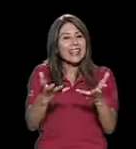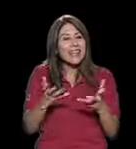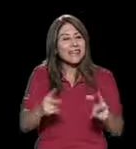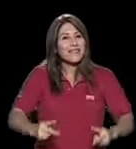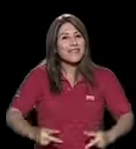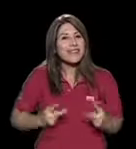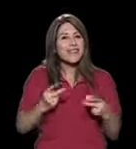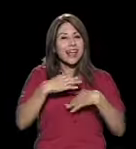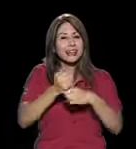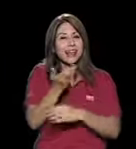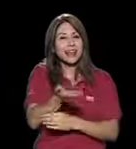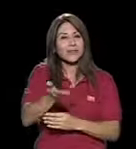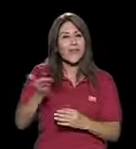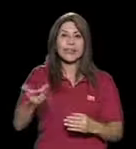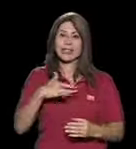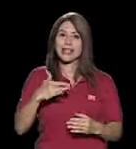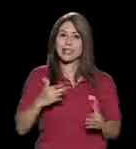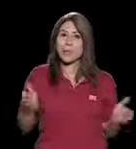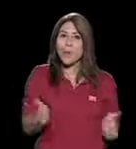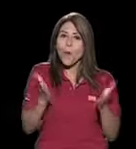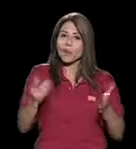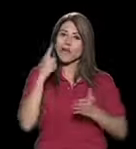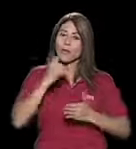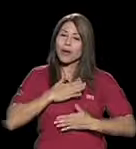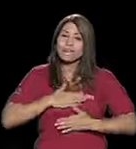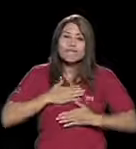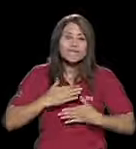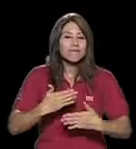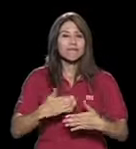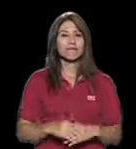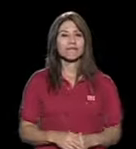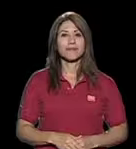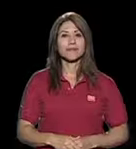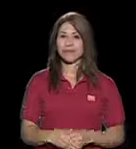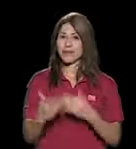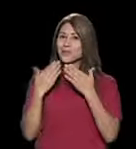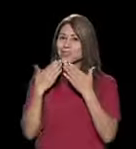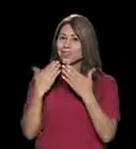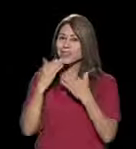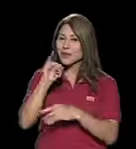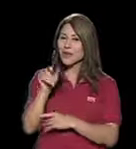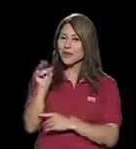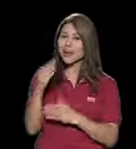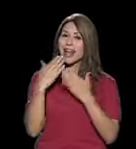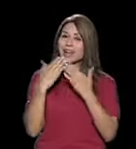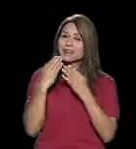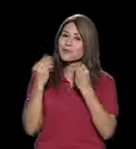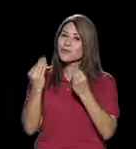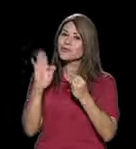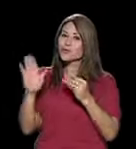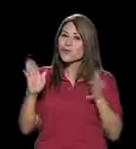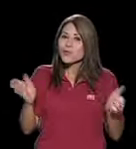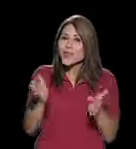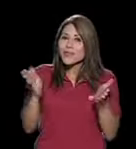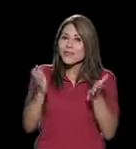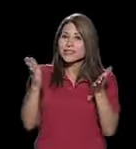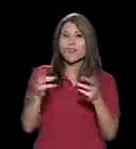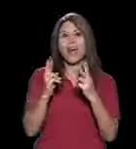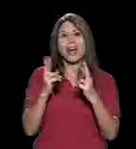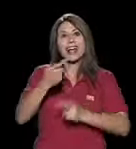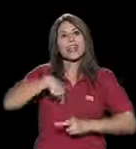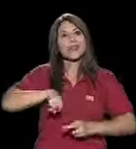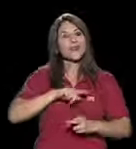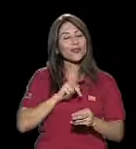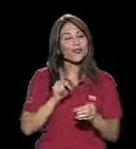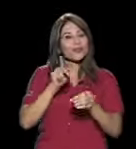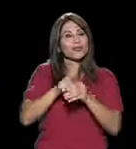cosas diferentes, de tener esa motivación para dar lo mejor de ellos. Así es, muchas gracias Juan Manuel, agradecemos de verdad esa motivación y ojalá que